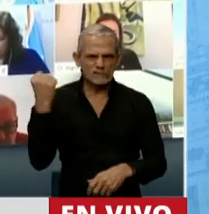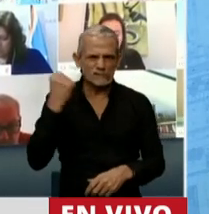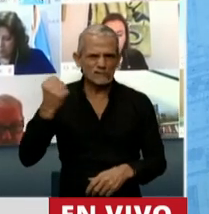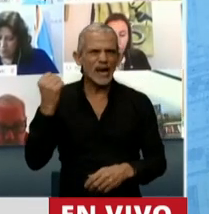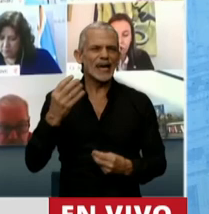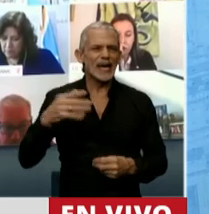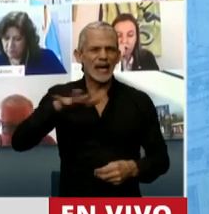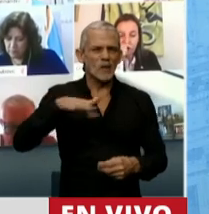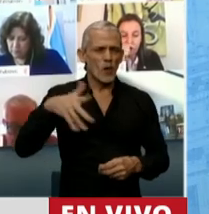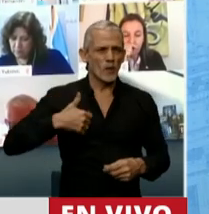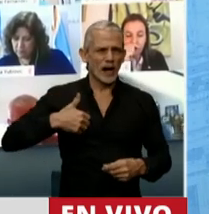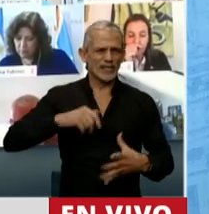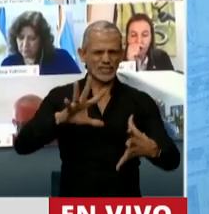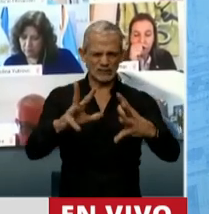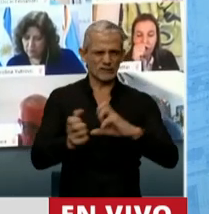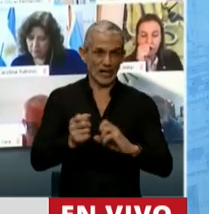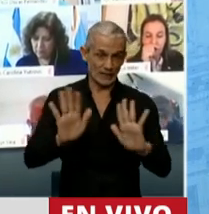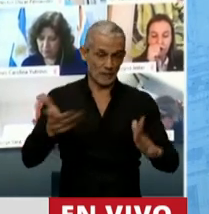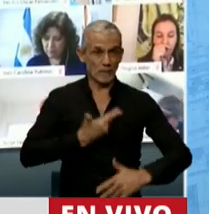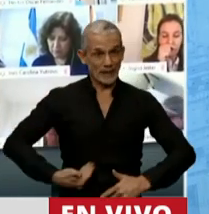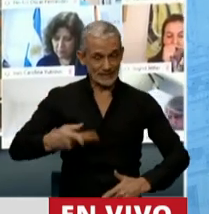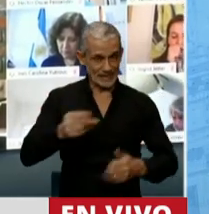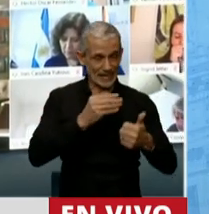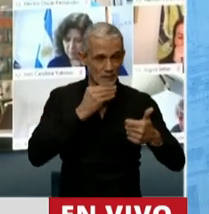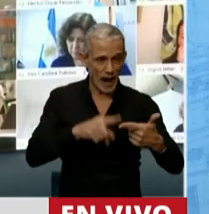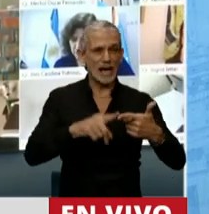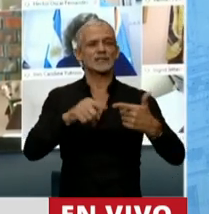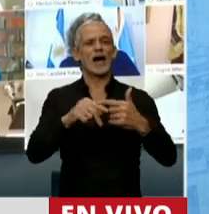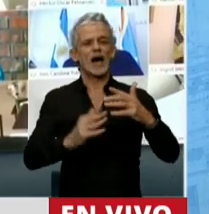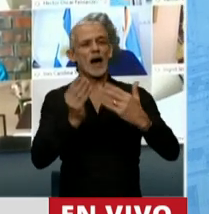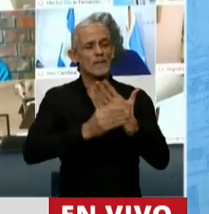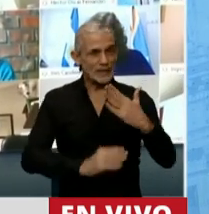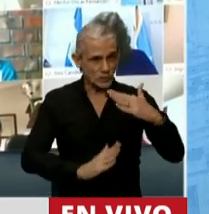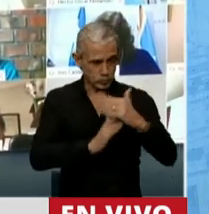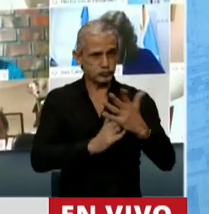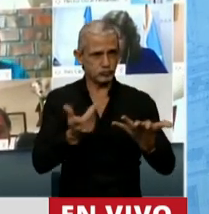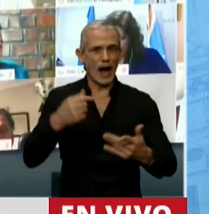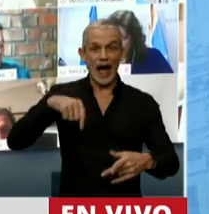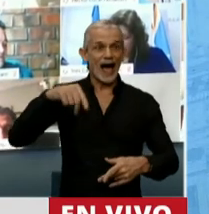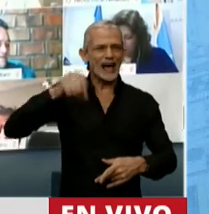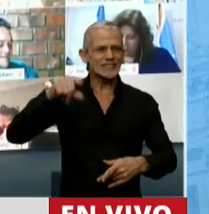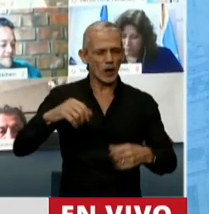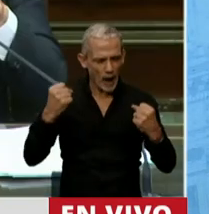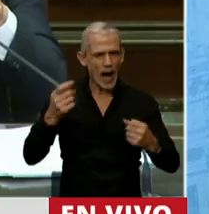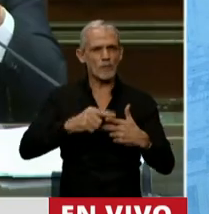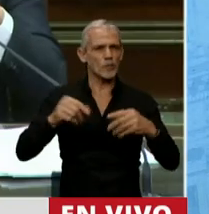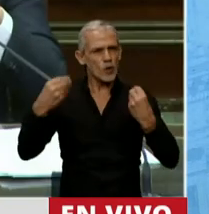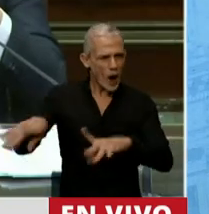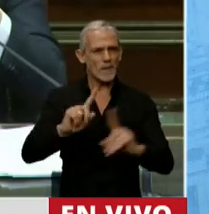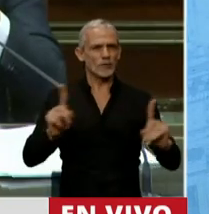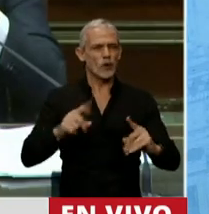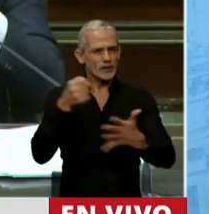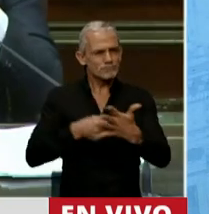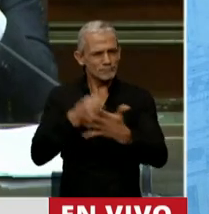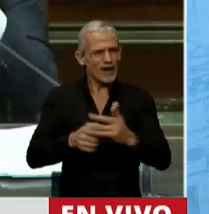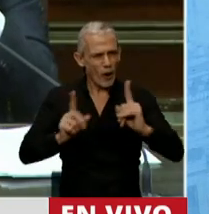argentino... Así que, presidente, jefe de gabinete, desde acá, desde el Chaco, a no aflojar, mucha fuerza, y